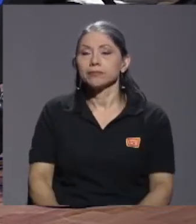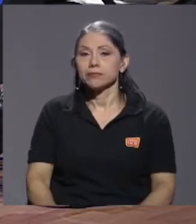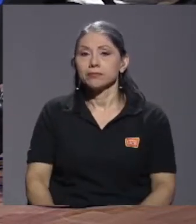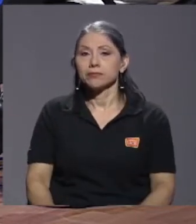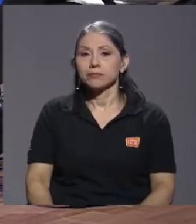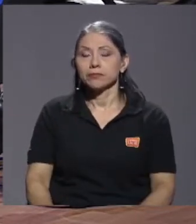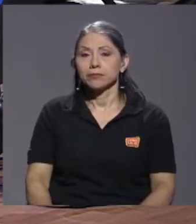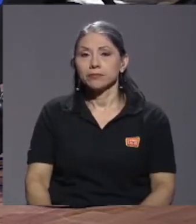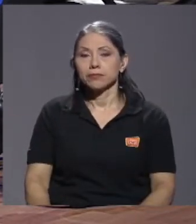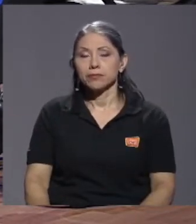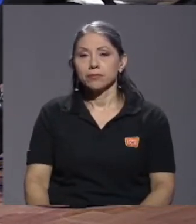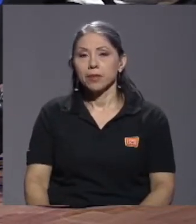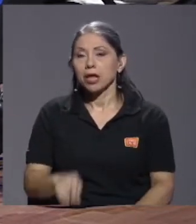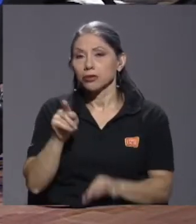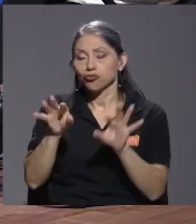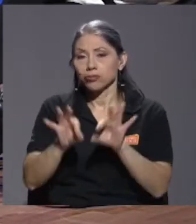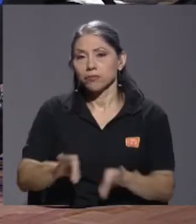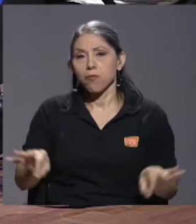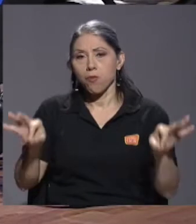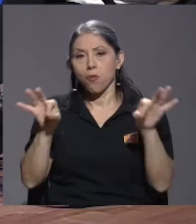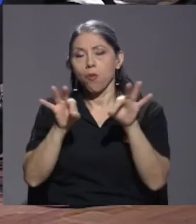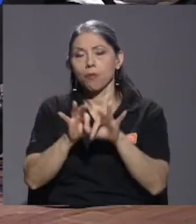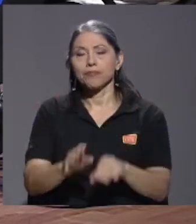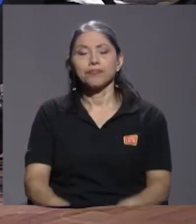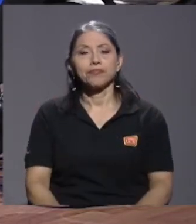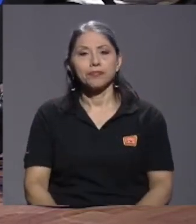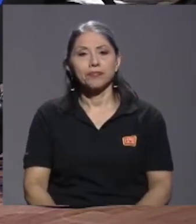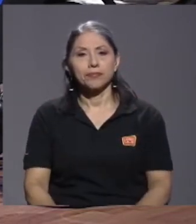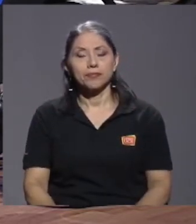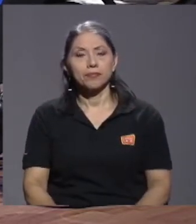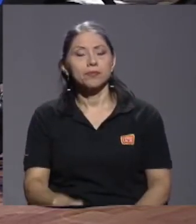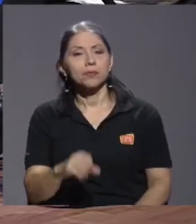relevantes para lo que… Por favor.